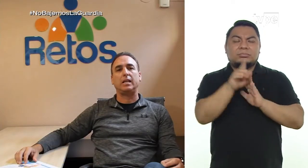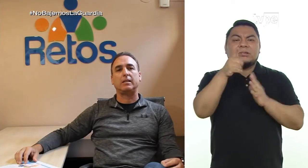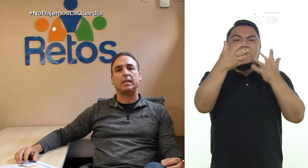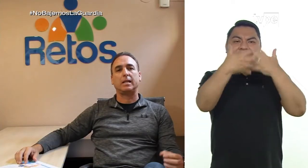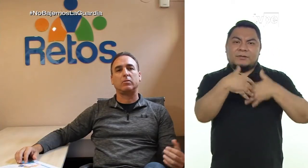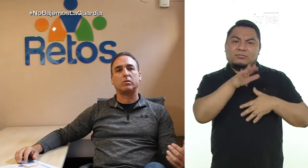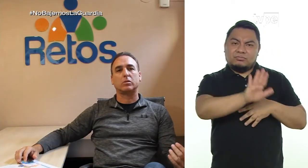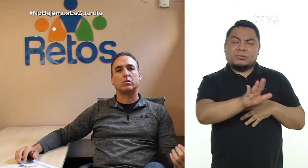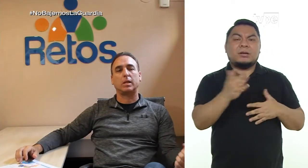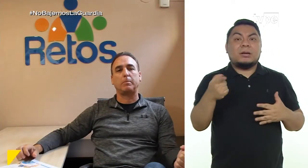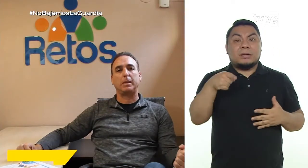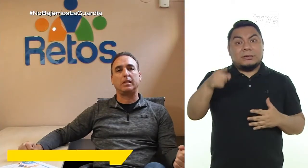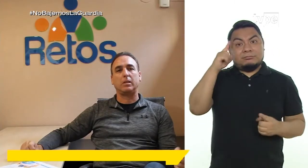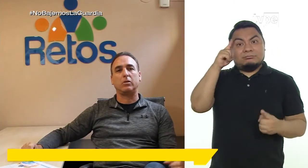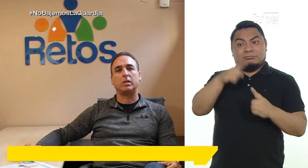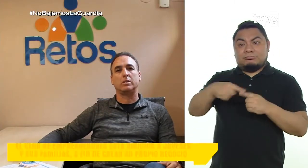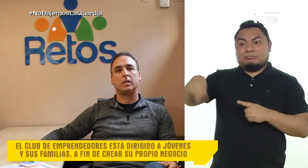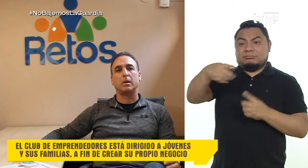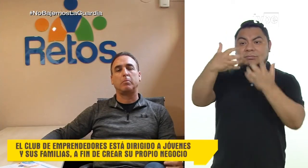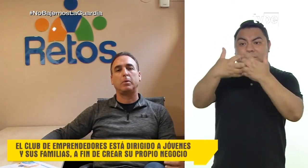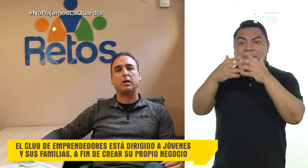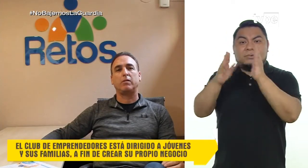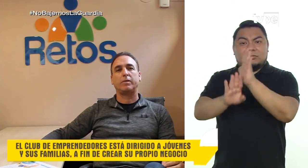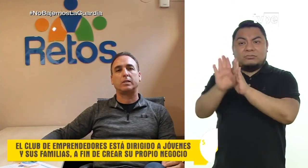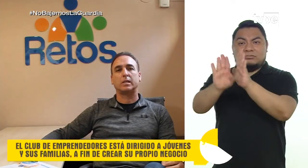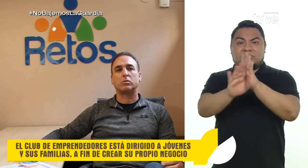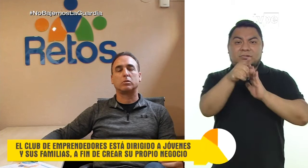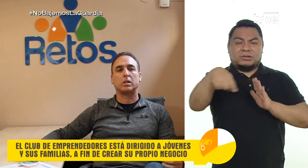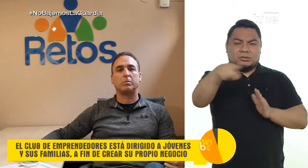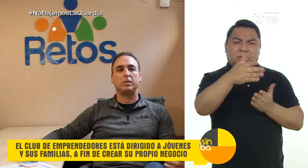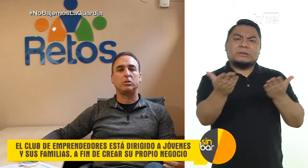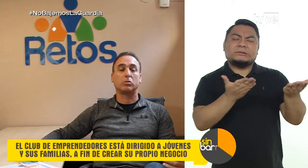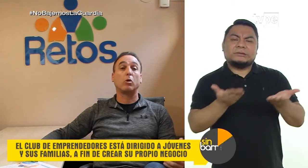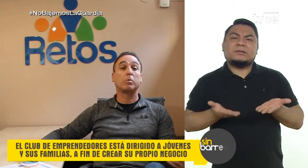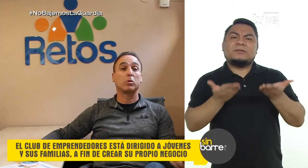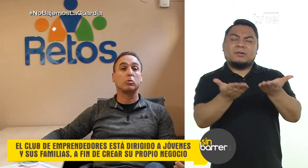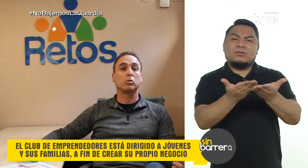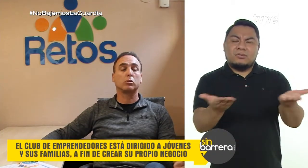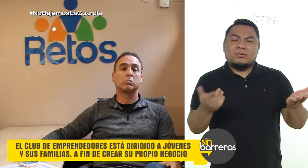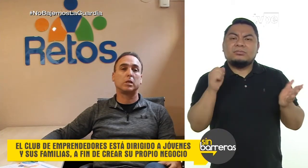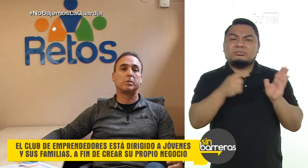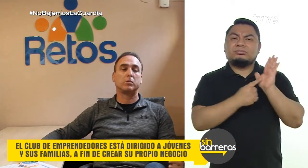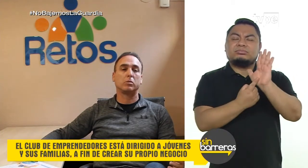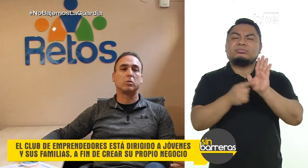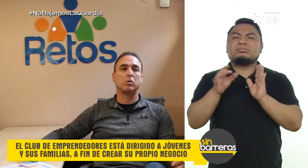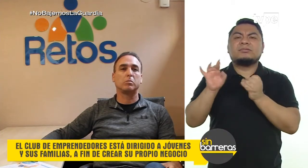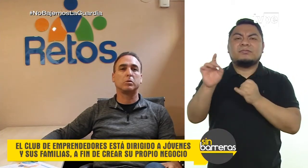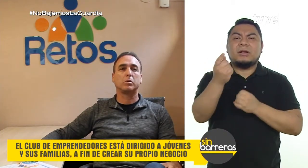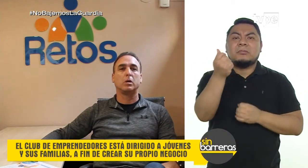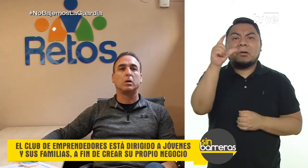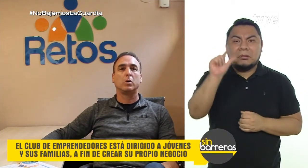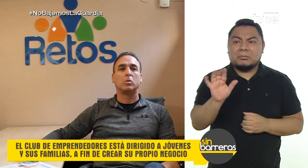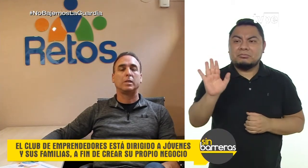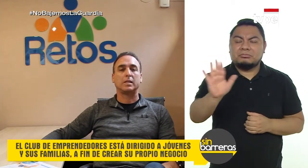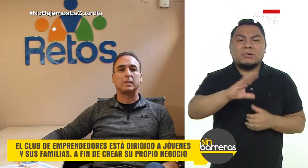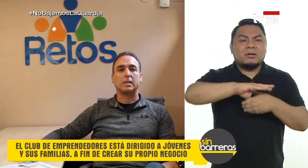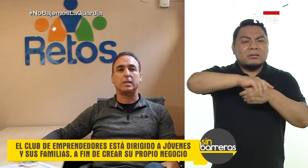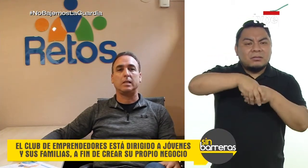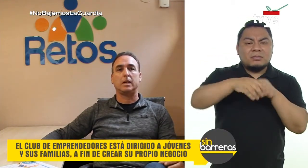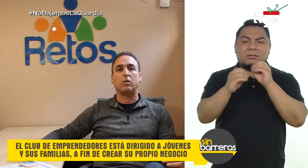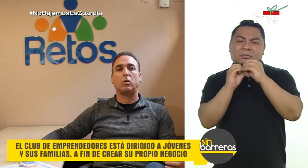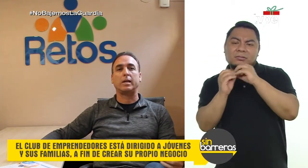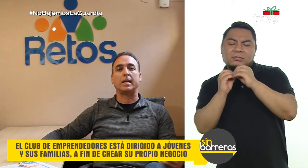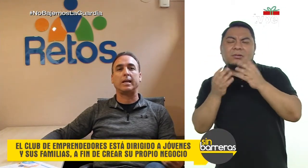la finalidad de que nuestros emprendedores puedan ofrecer sus servicios o productos de resucono, de